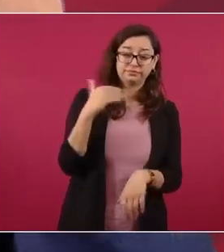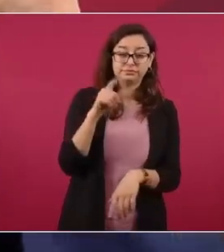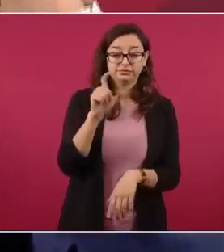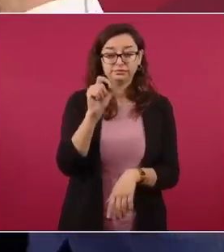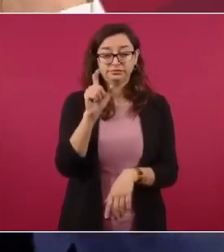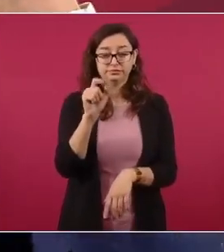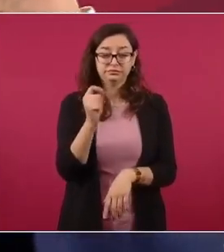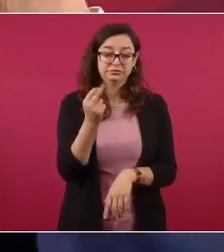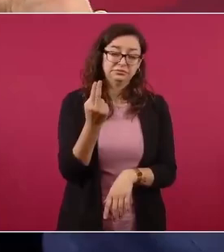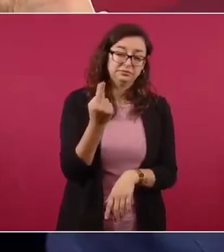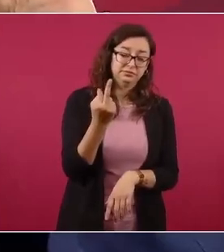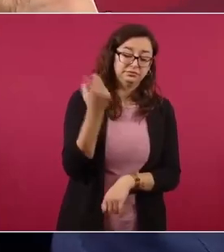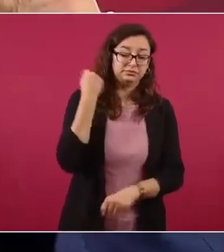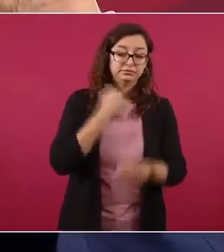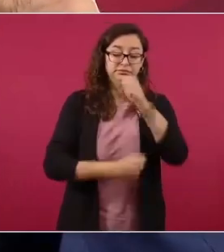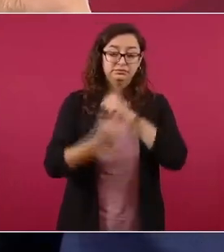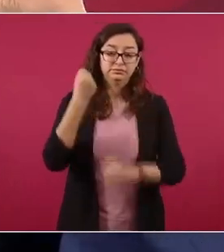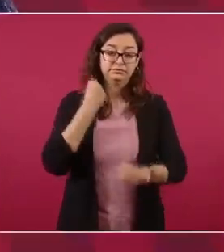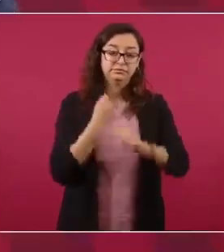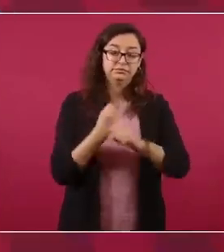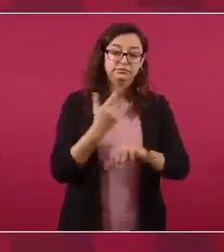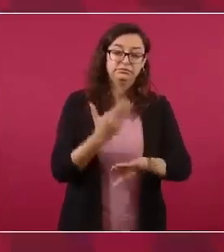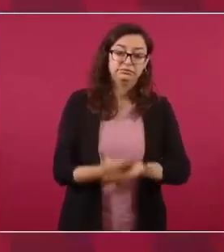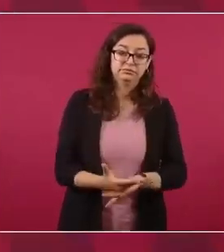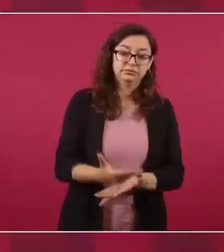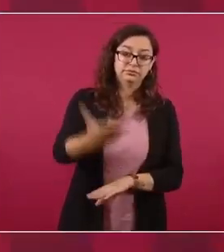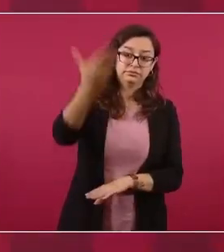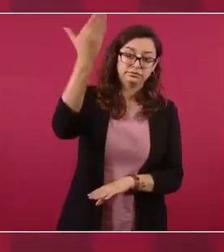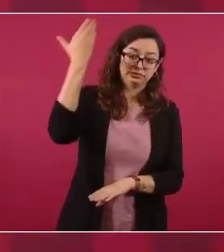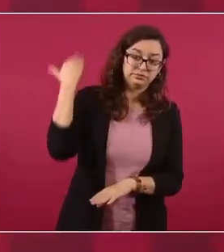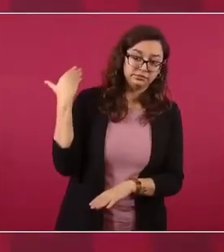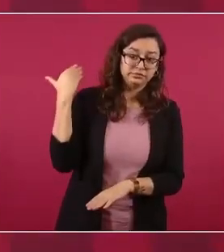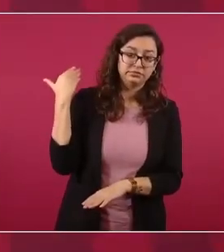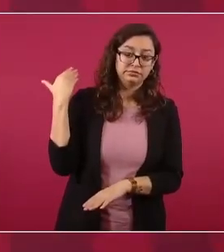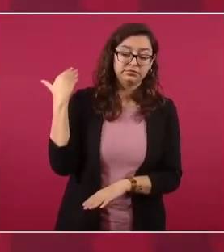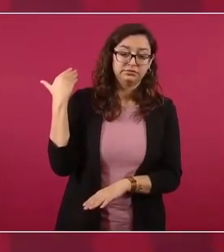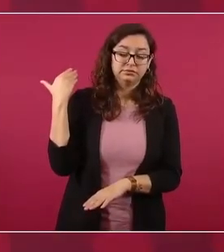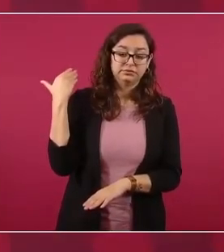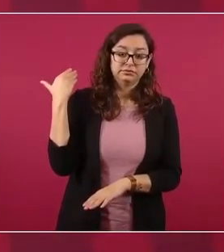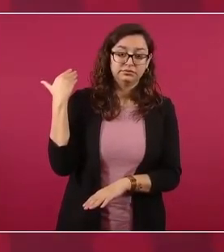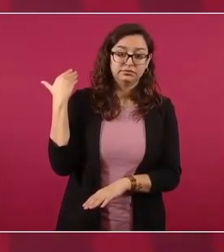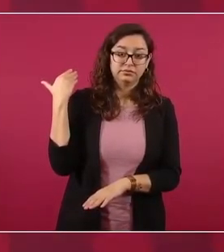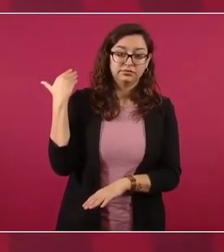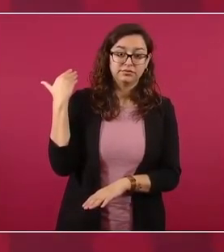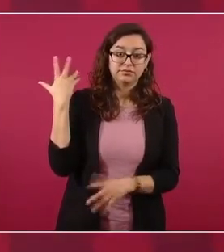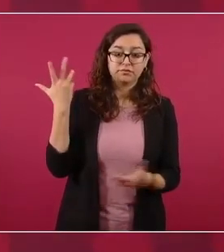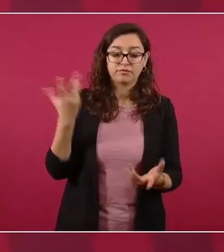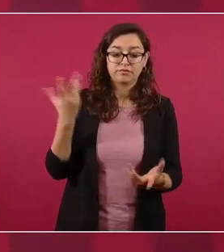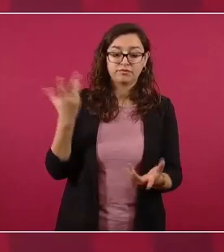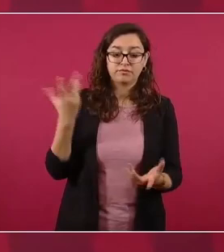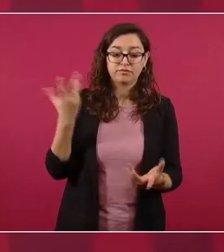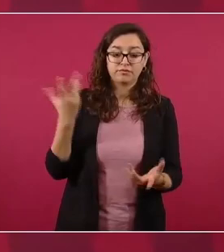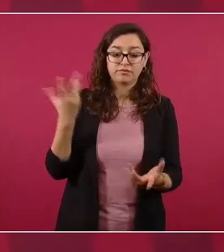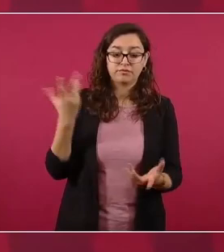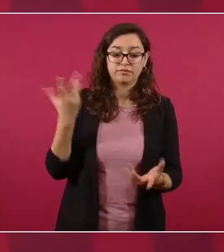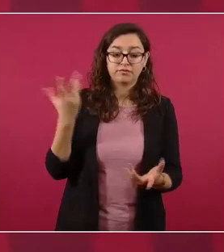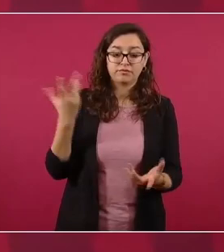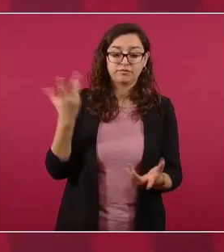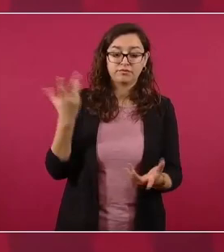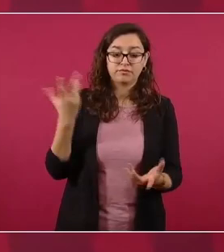25 años, ¿saben quién? ¿Quién organizaba las elecciones?